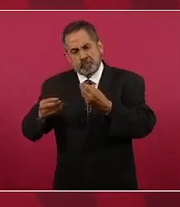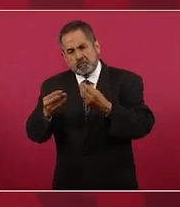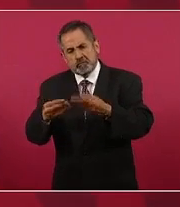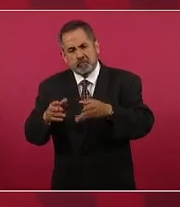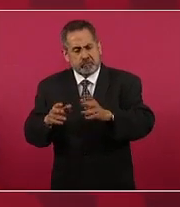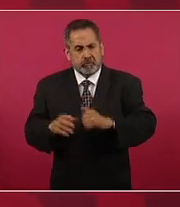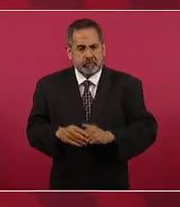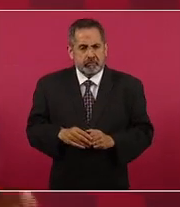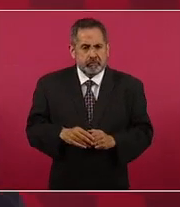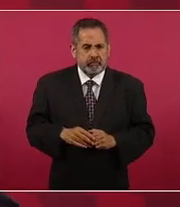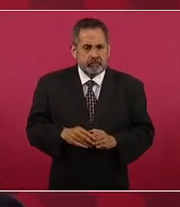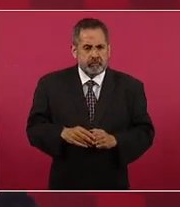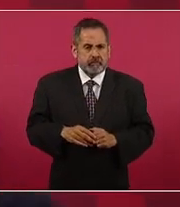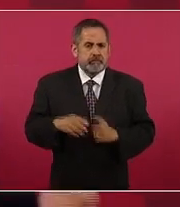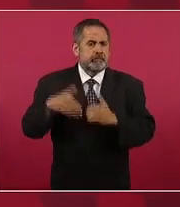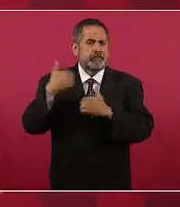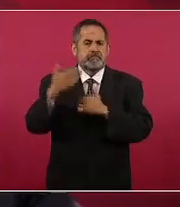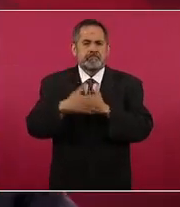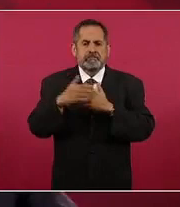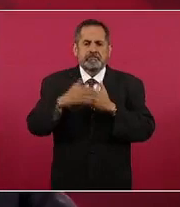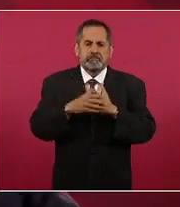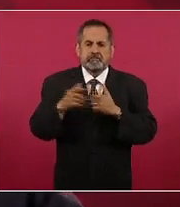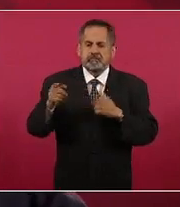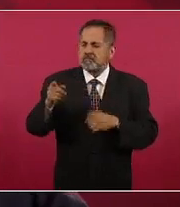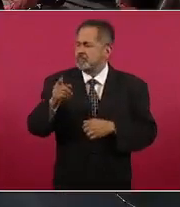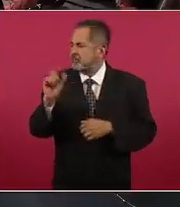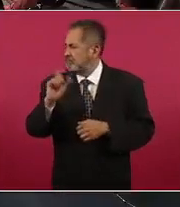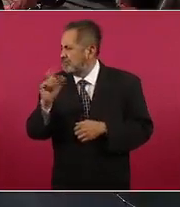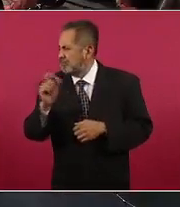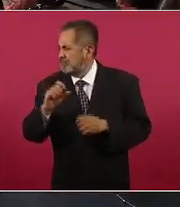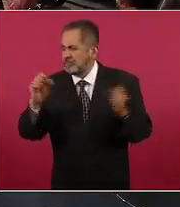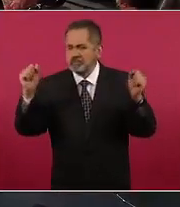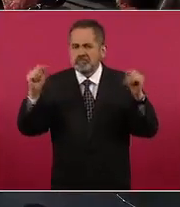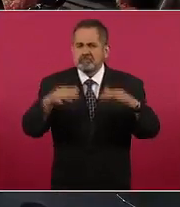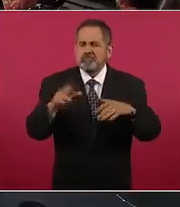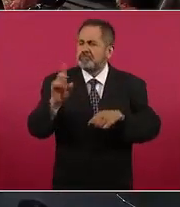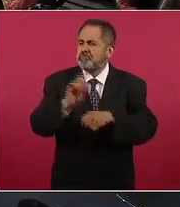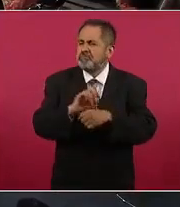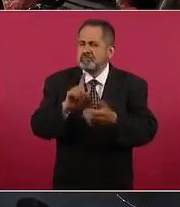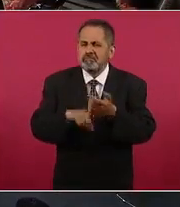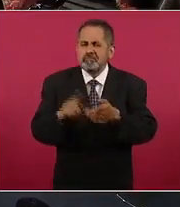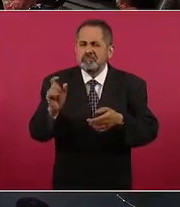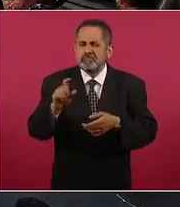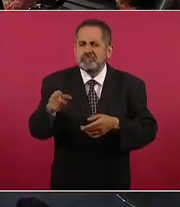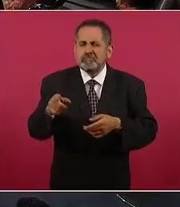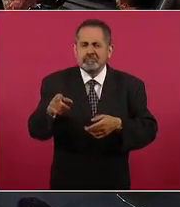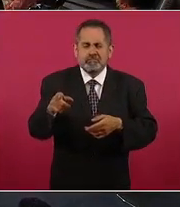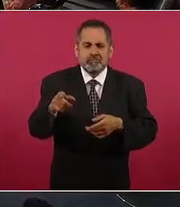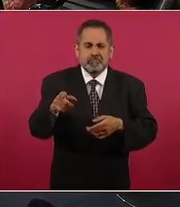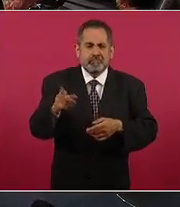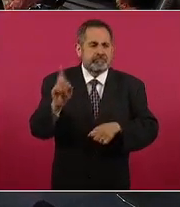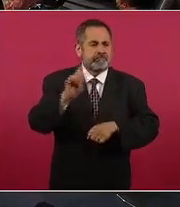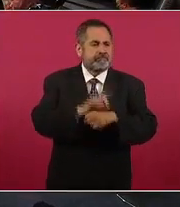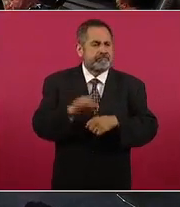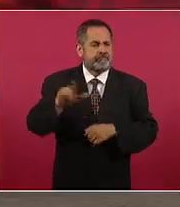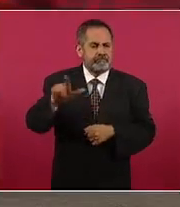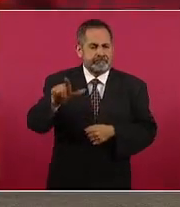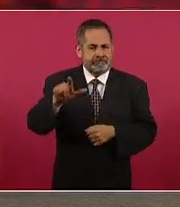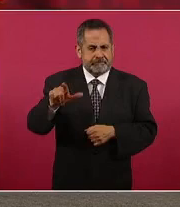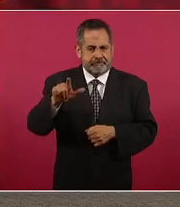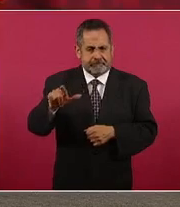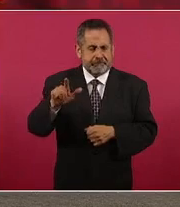y va a haber un encuentro entiendo que el día 17 una